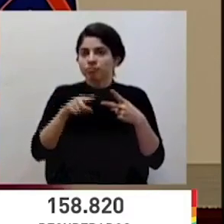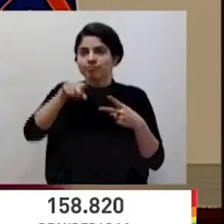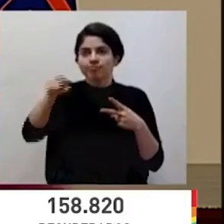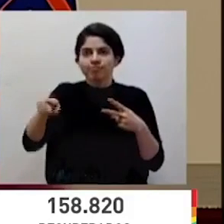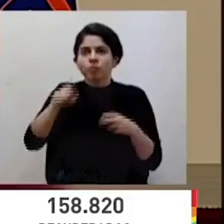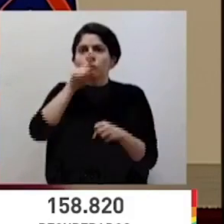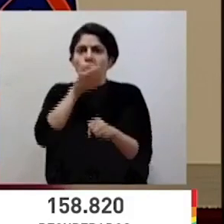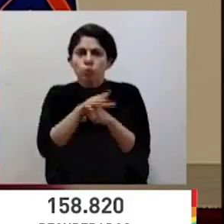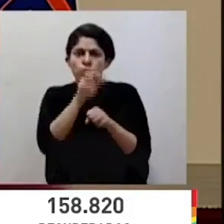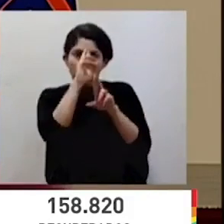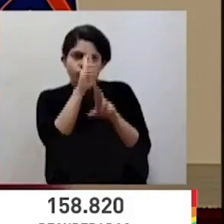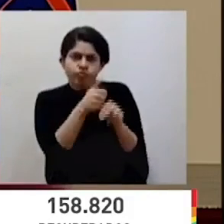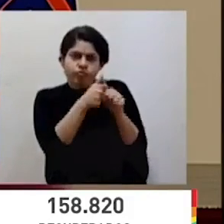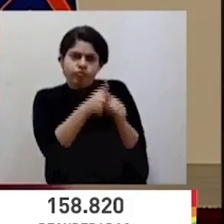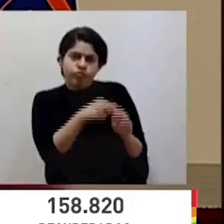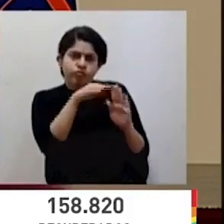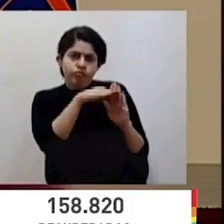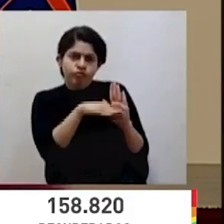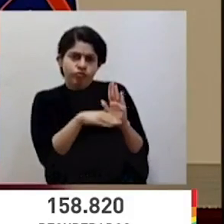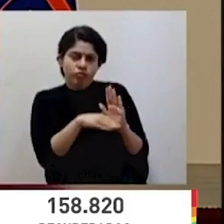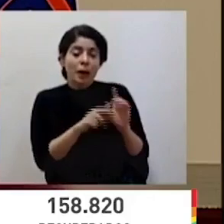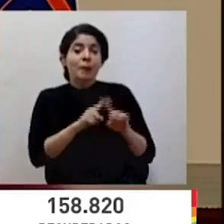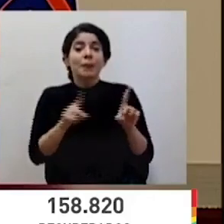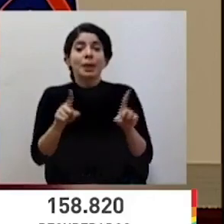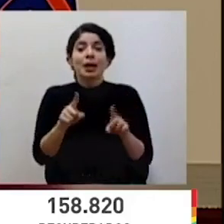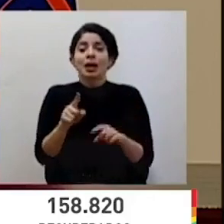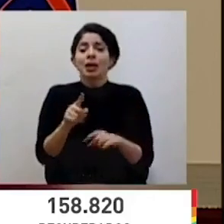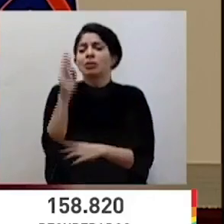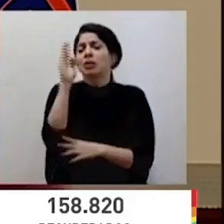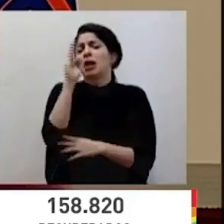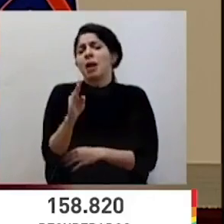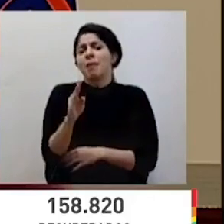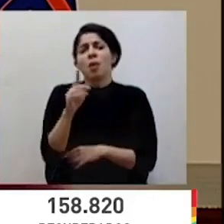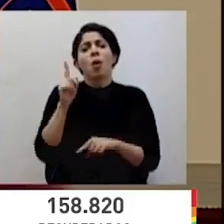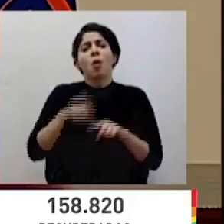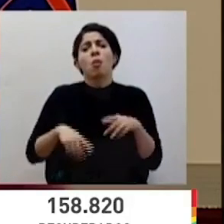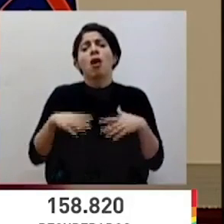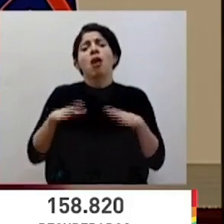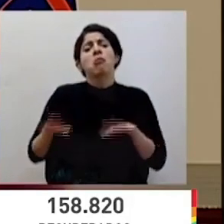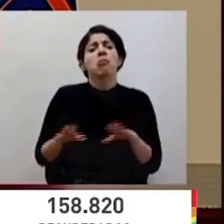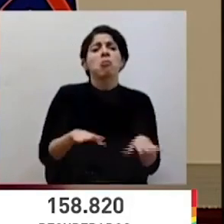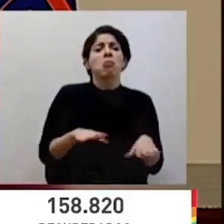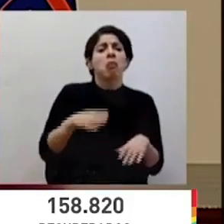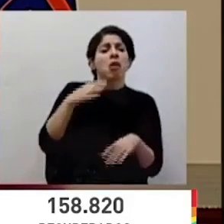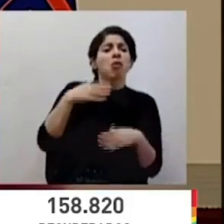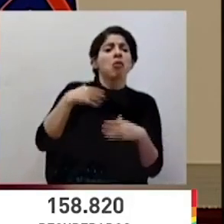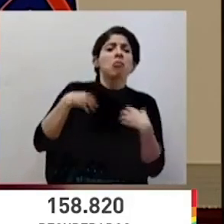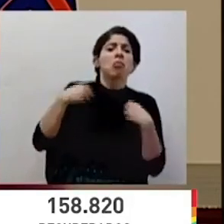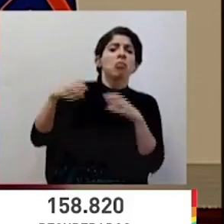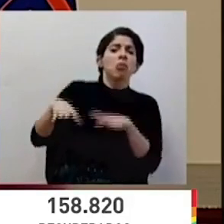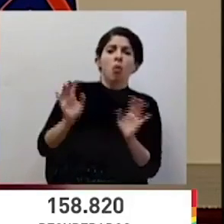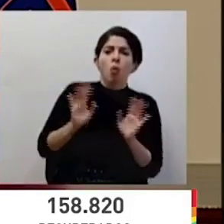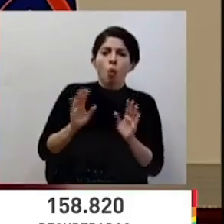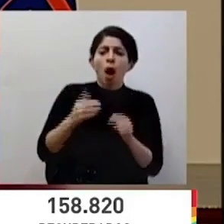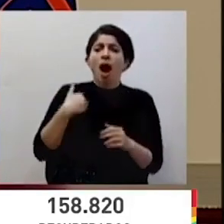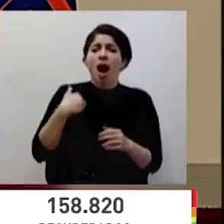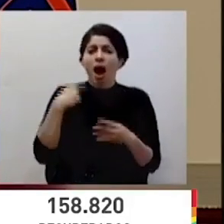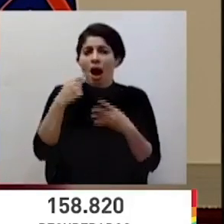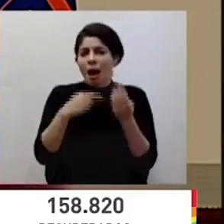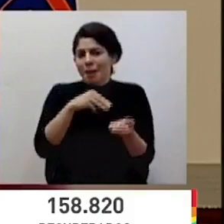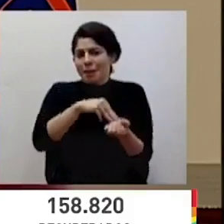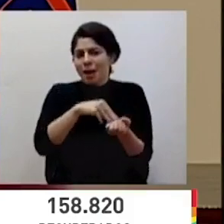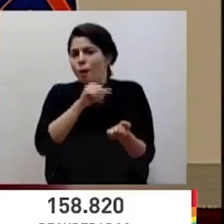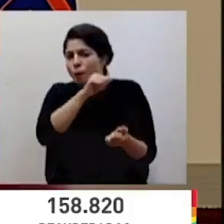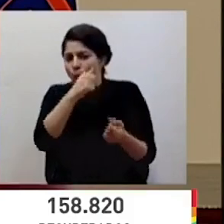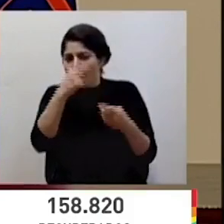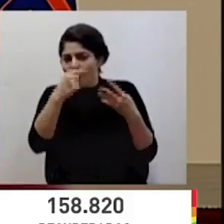las medidas, pero que bajo ninguna circunstancia podemos bajar la guardia. Hay otros factores médicos, yo no soy la persona